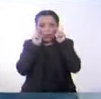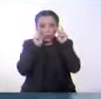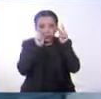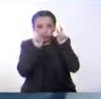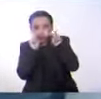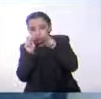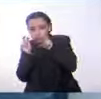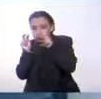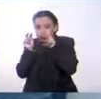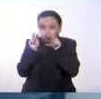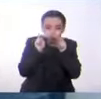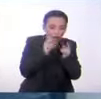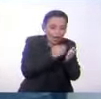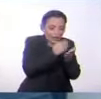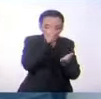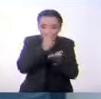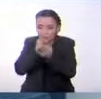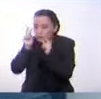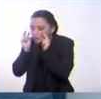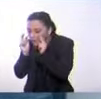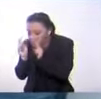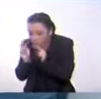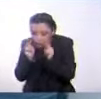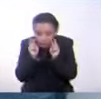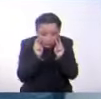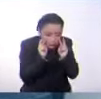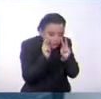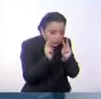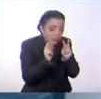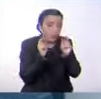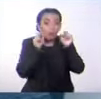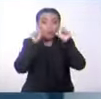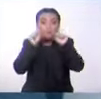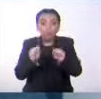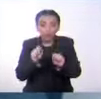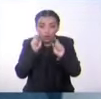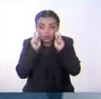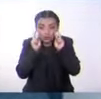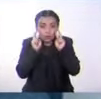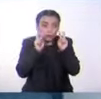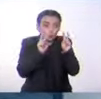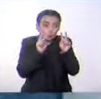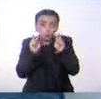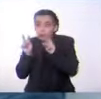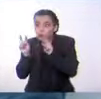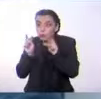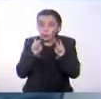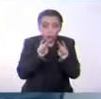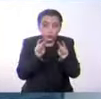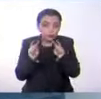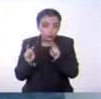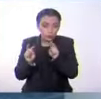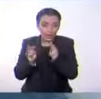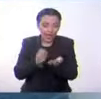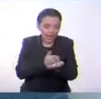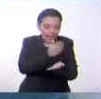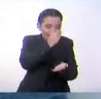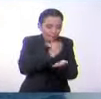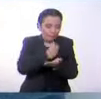con los animales que tienes a tu alrededor y puedas identificar si te es posible si estos animales